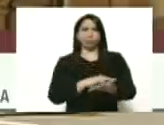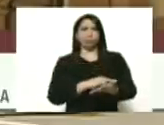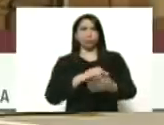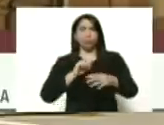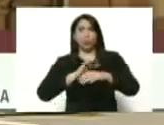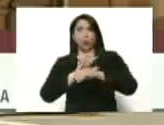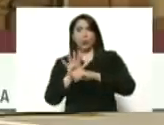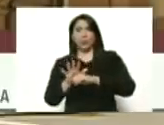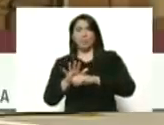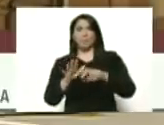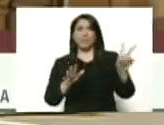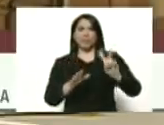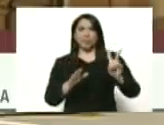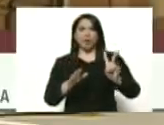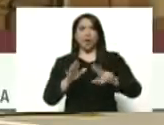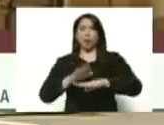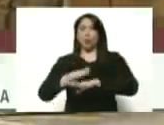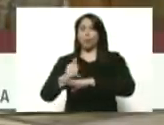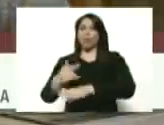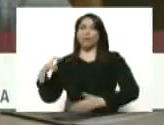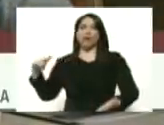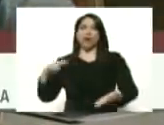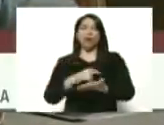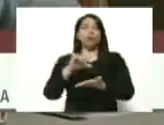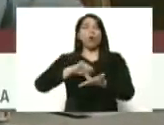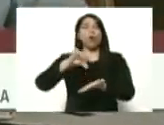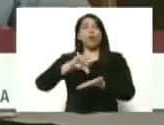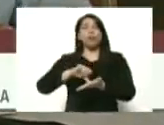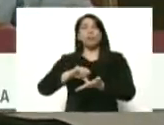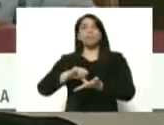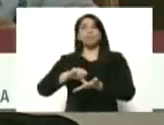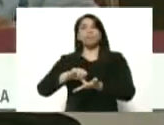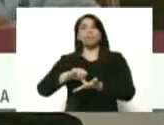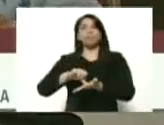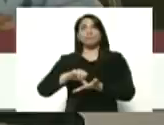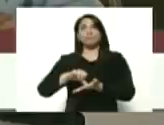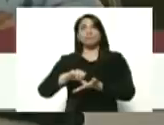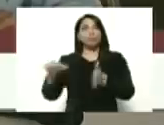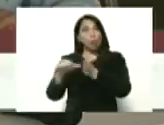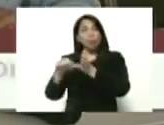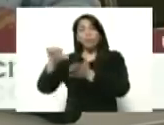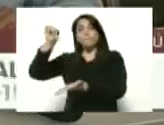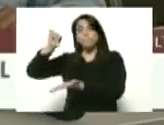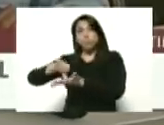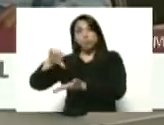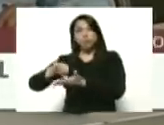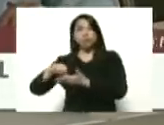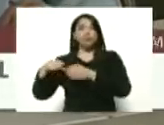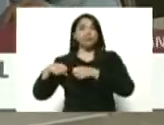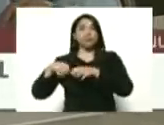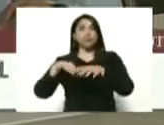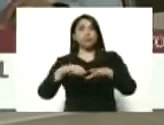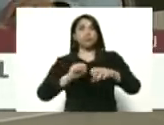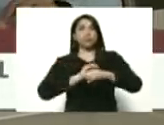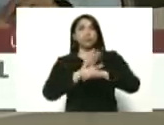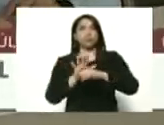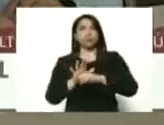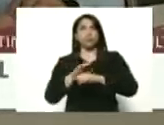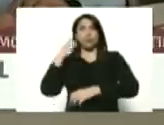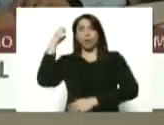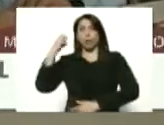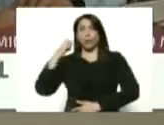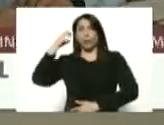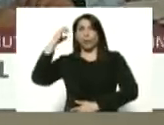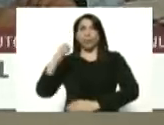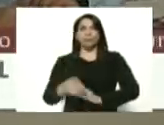Europa, en un momento donde el epicentro de la pandemia por coronavirus era justamente en Europa.